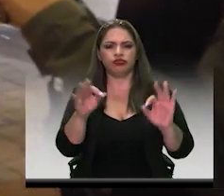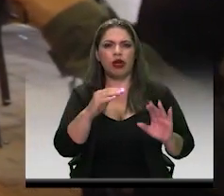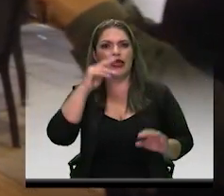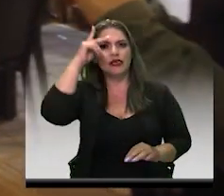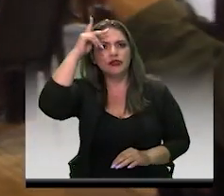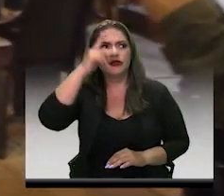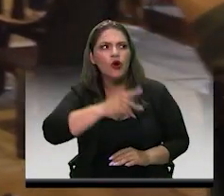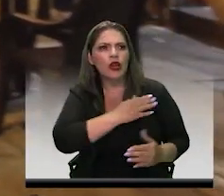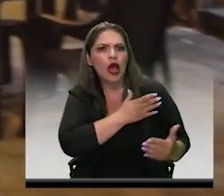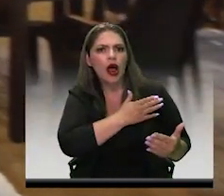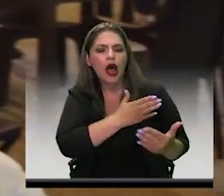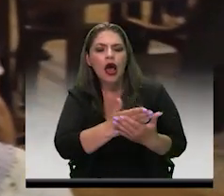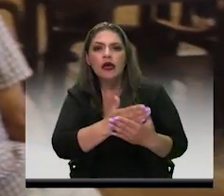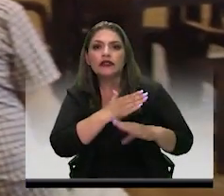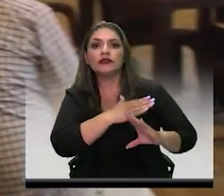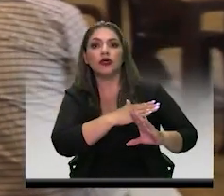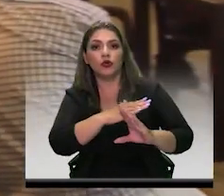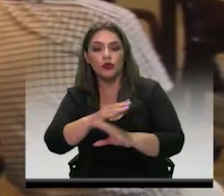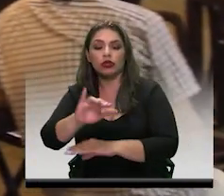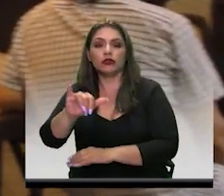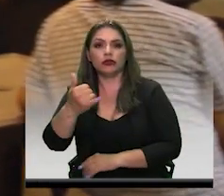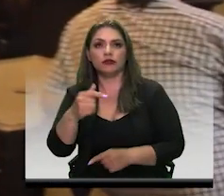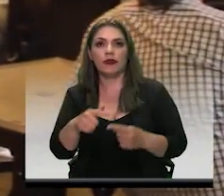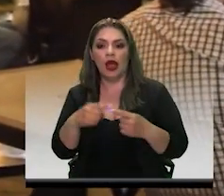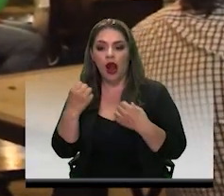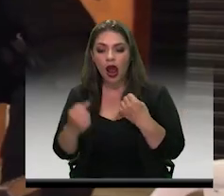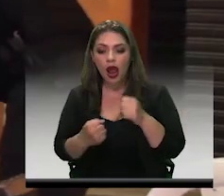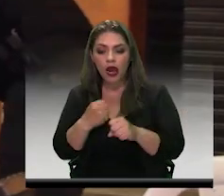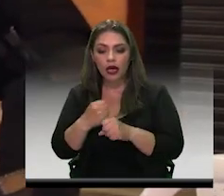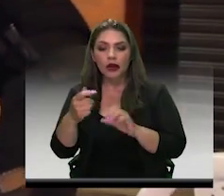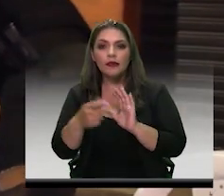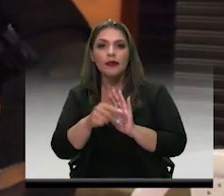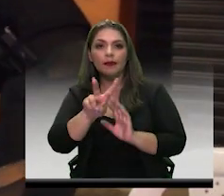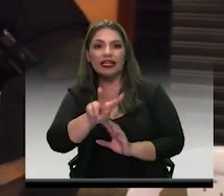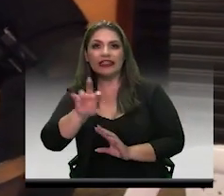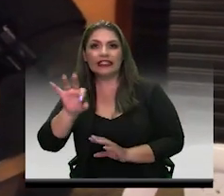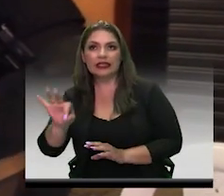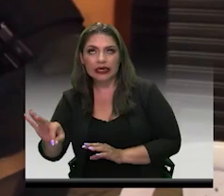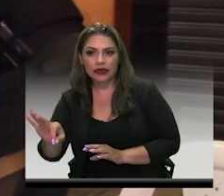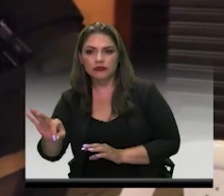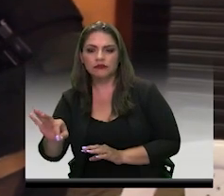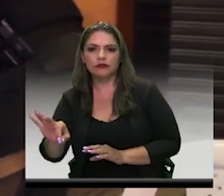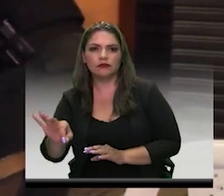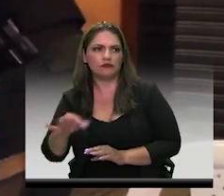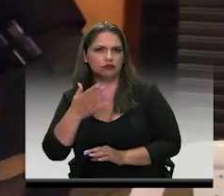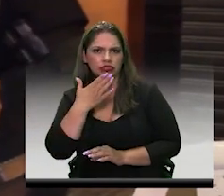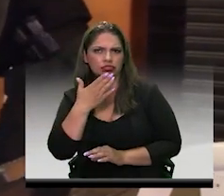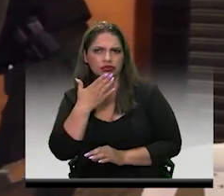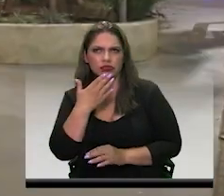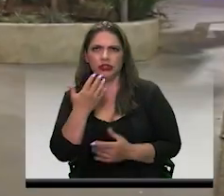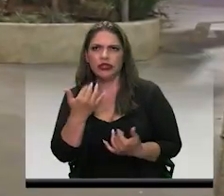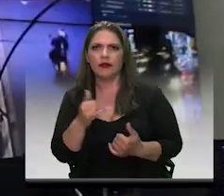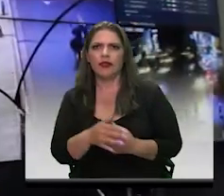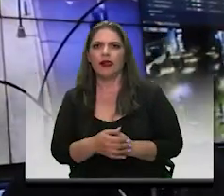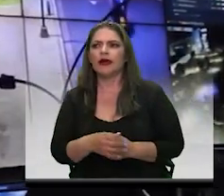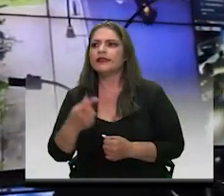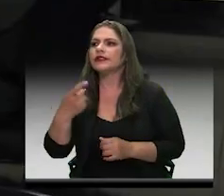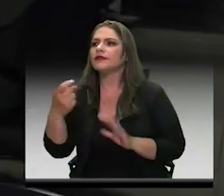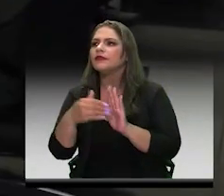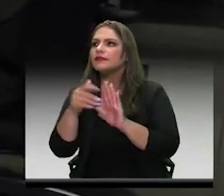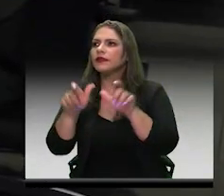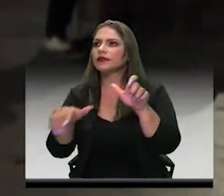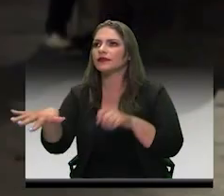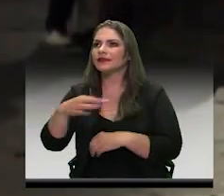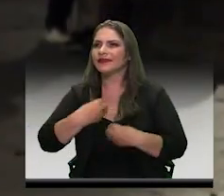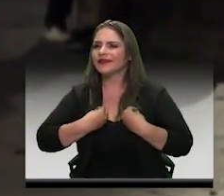ciudad y en lo que va de 2023, la tasa de homicidios no llega ni a los dos casos por cada 100.000 habitantes.